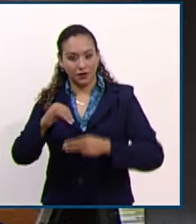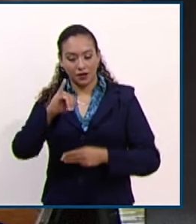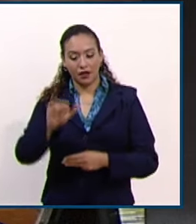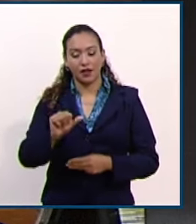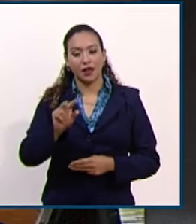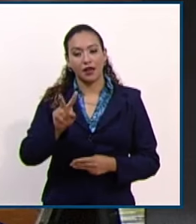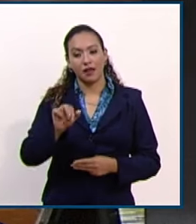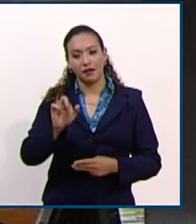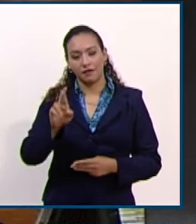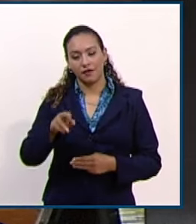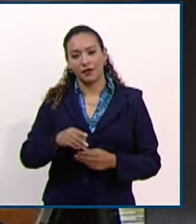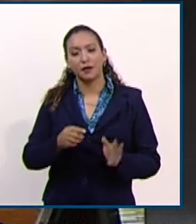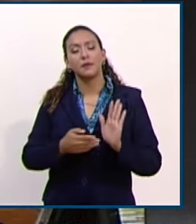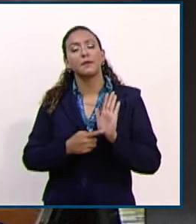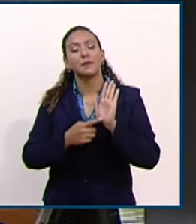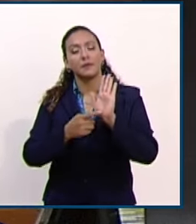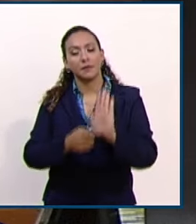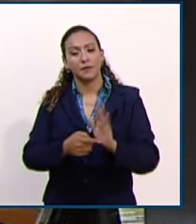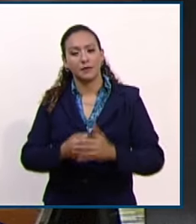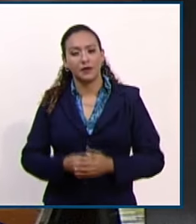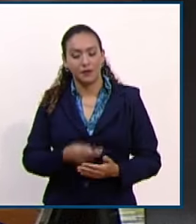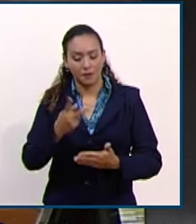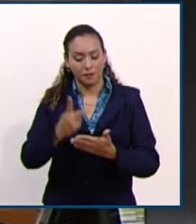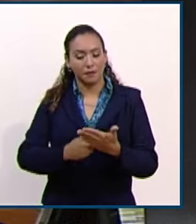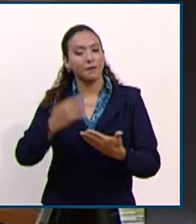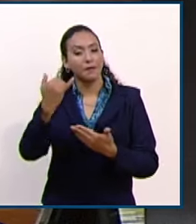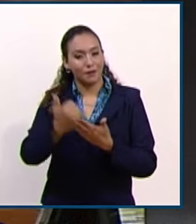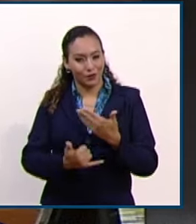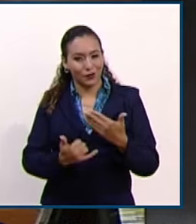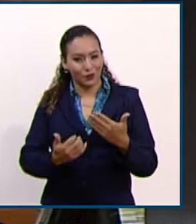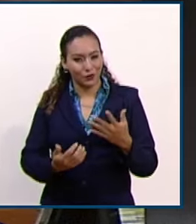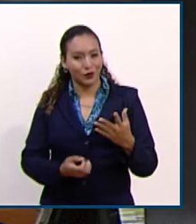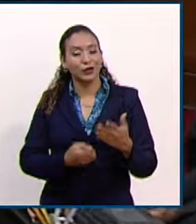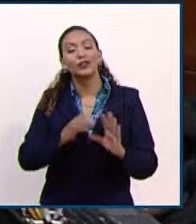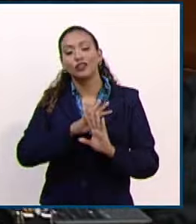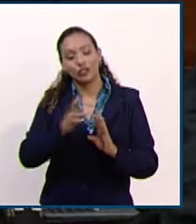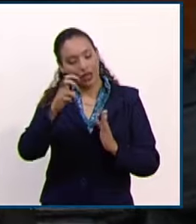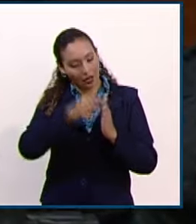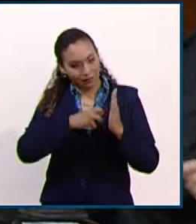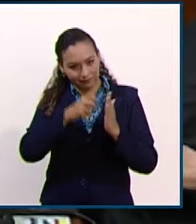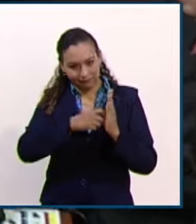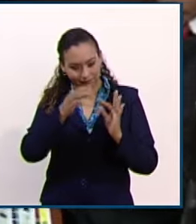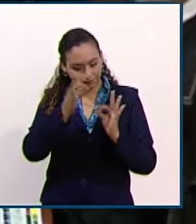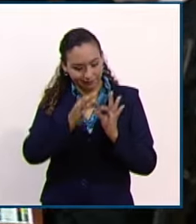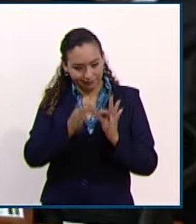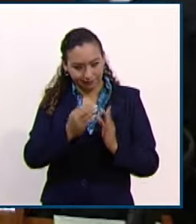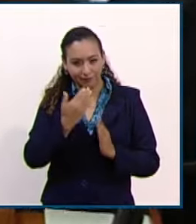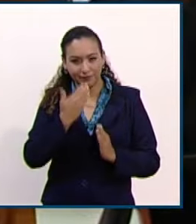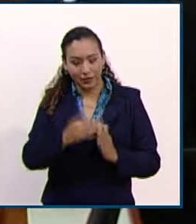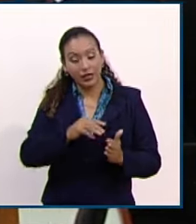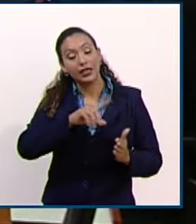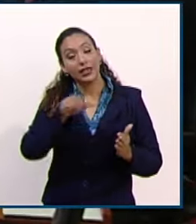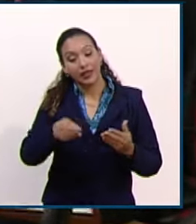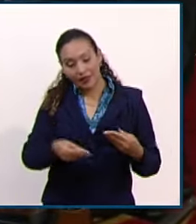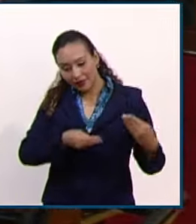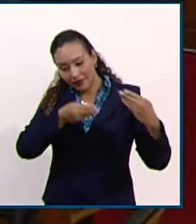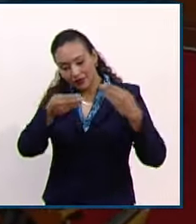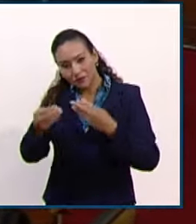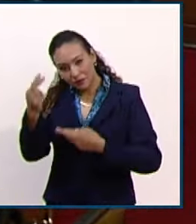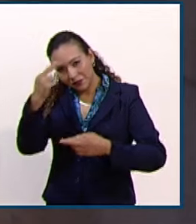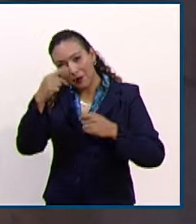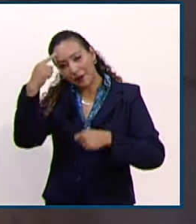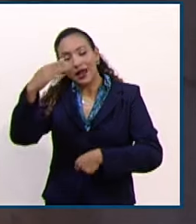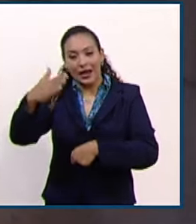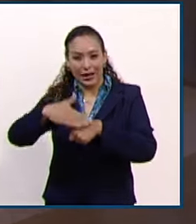Lainez Potisec presentará un proyecto con los ajustes correspondientes y será analizado en próximas